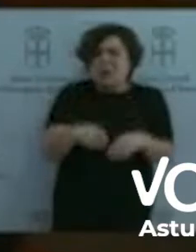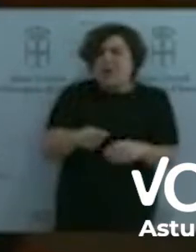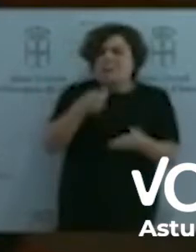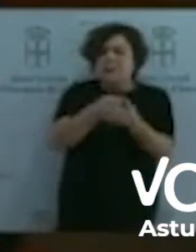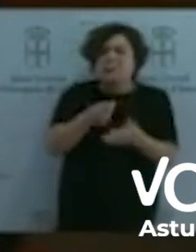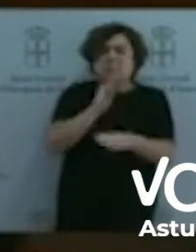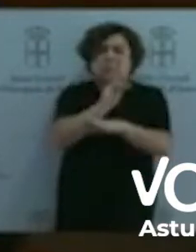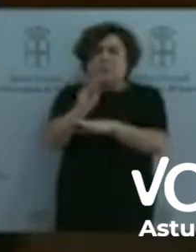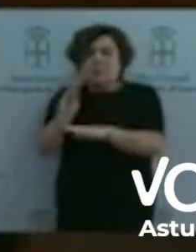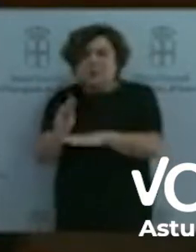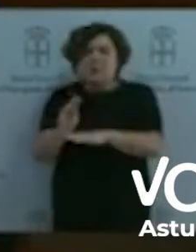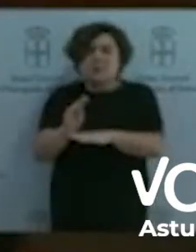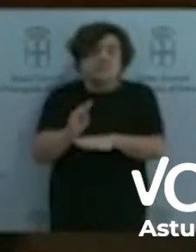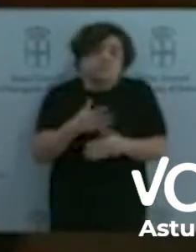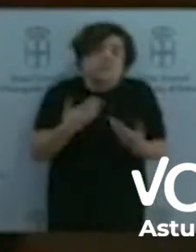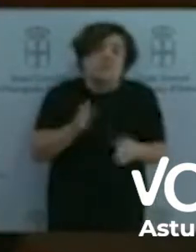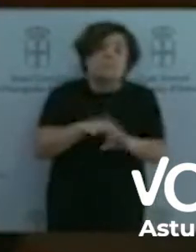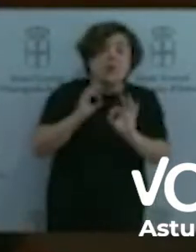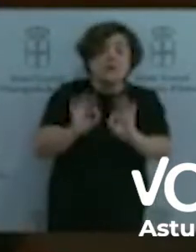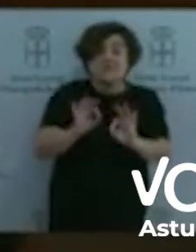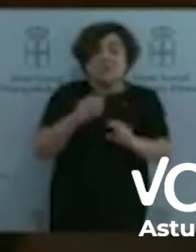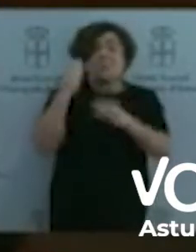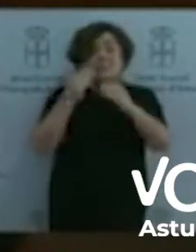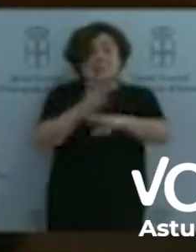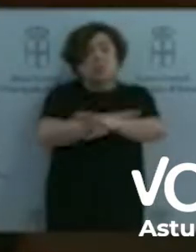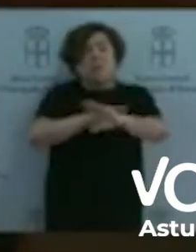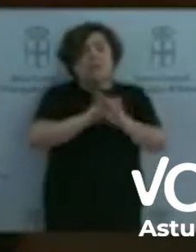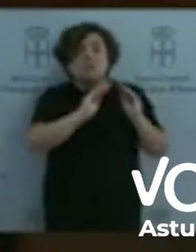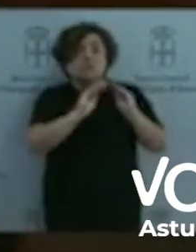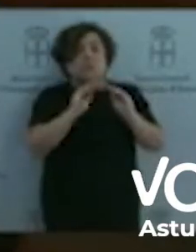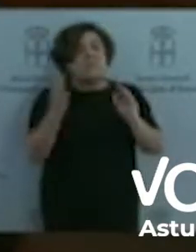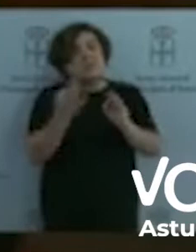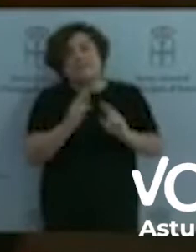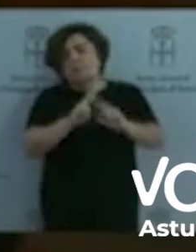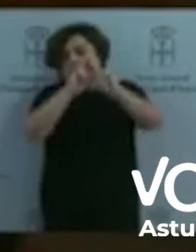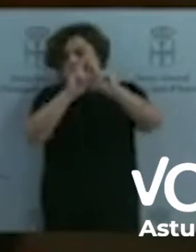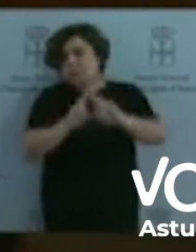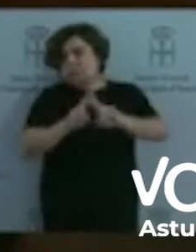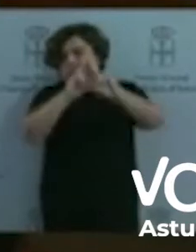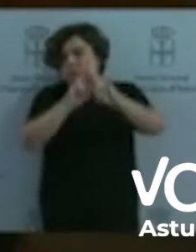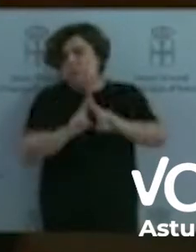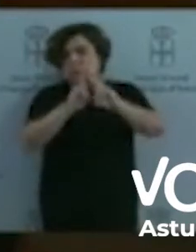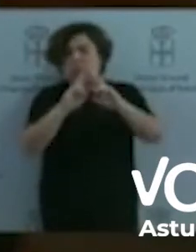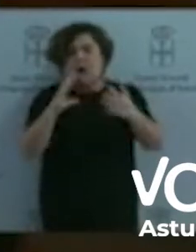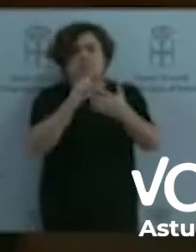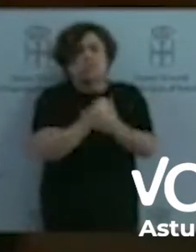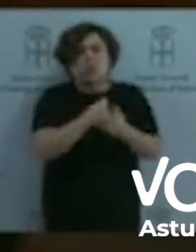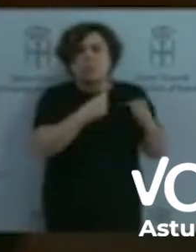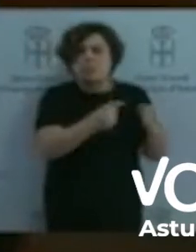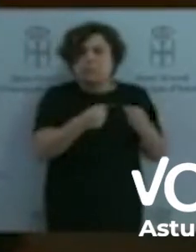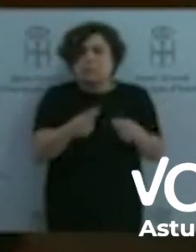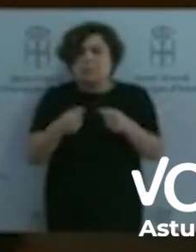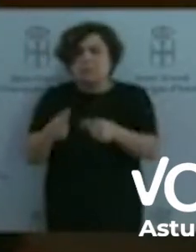Creemos que su gobierno haría bien en revisar todas las partidas que destina innecesariamente a sus asociaciones, afines y a otros